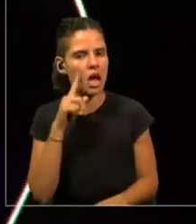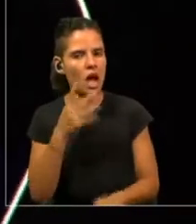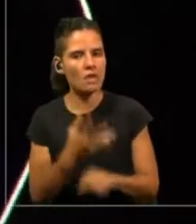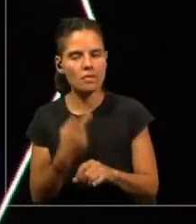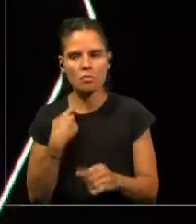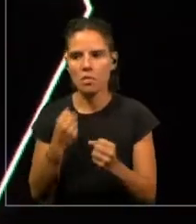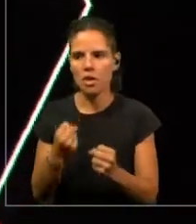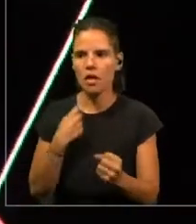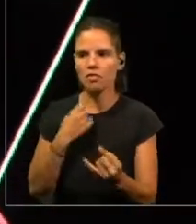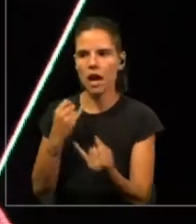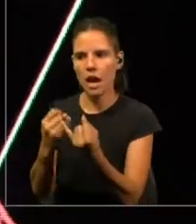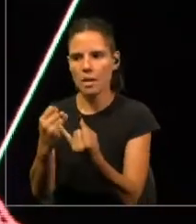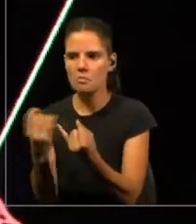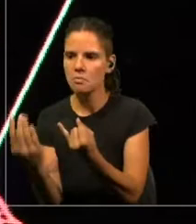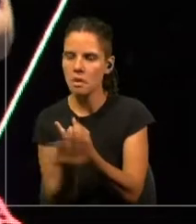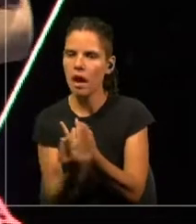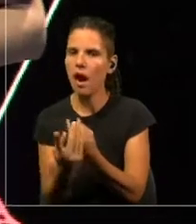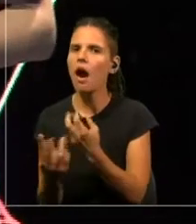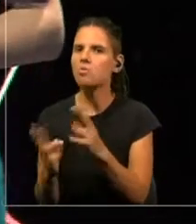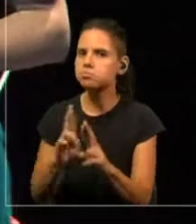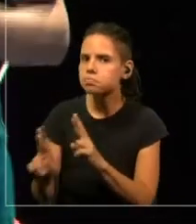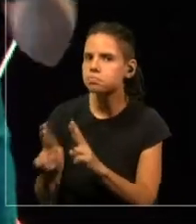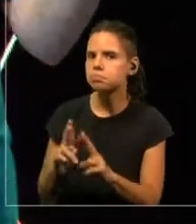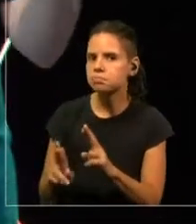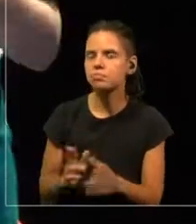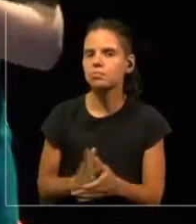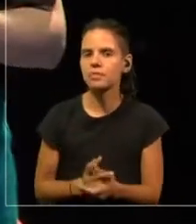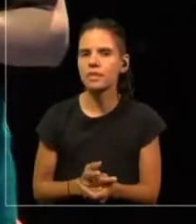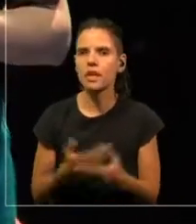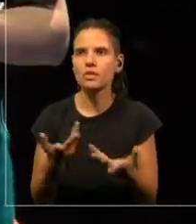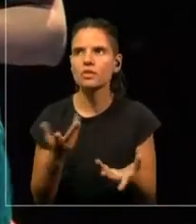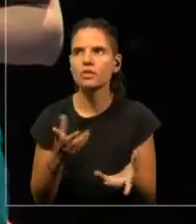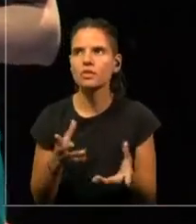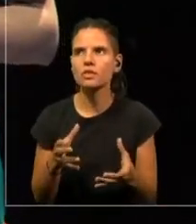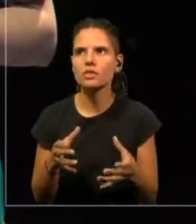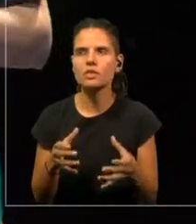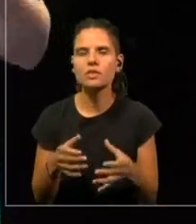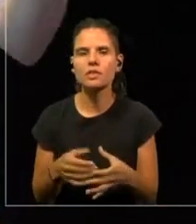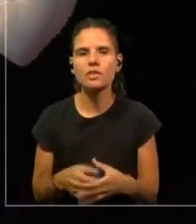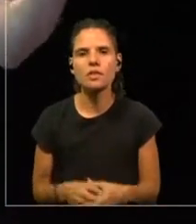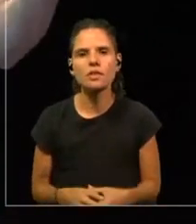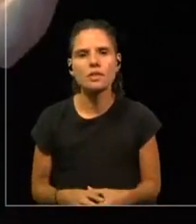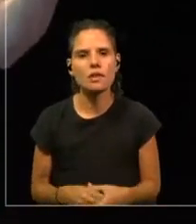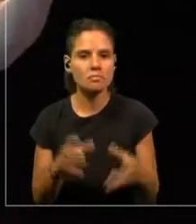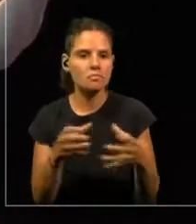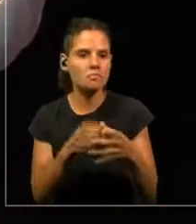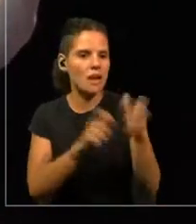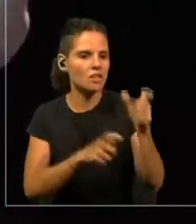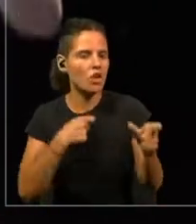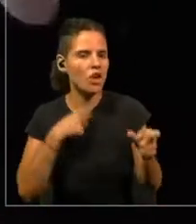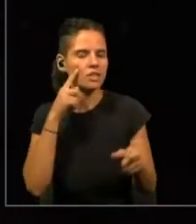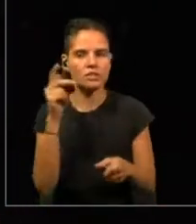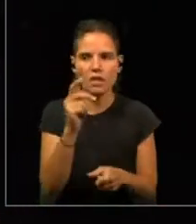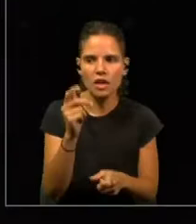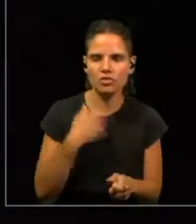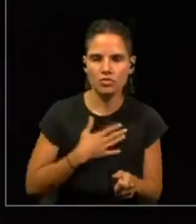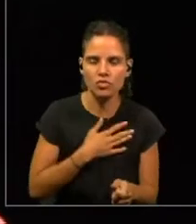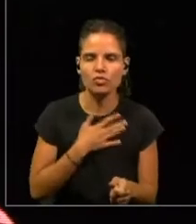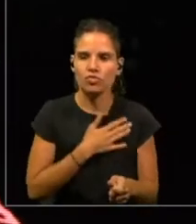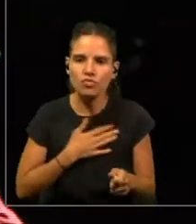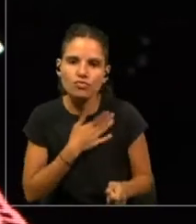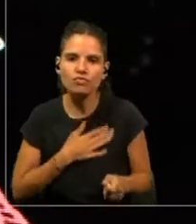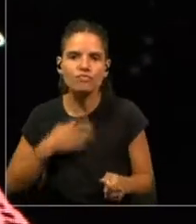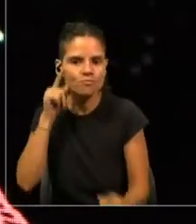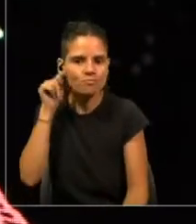sí. Entonces, el grupo de personas que solamente quieren sexo, hablan en el foro y luego se unen.